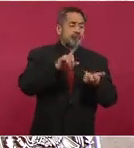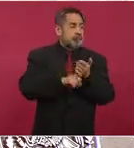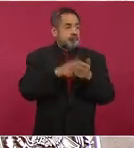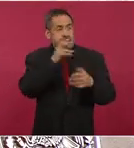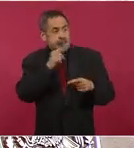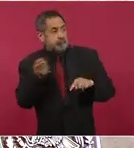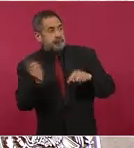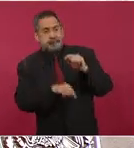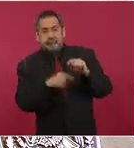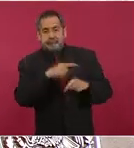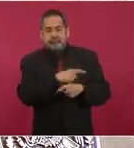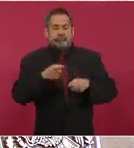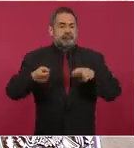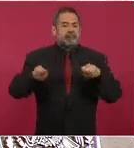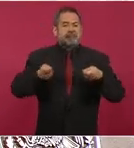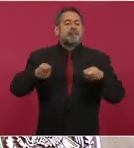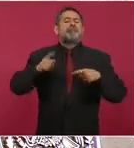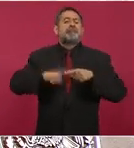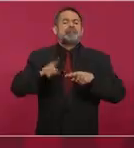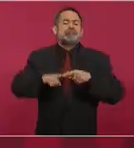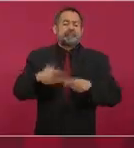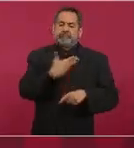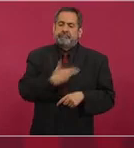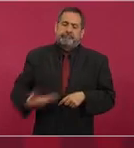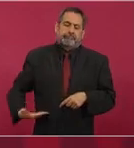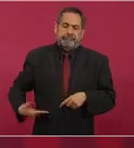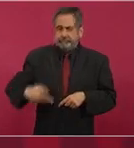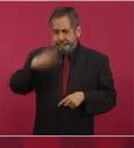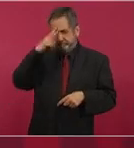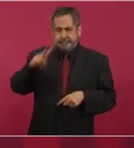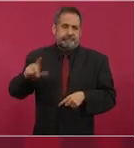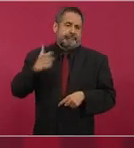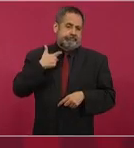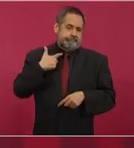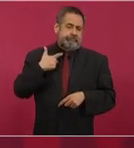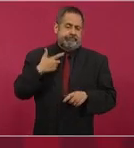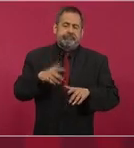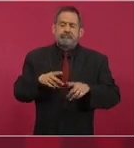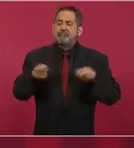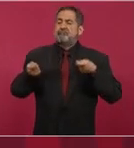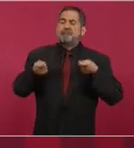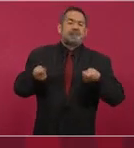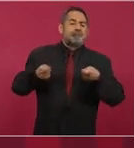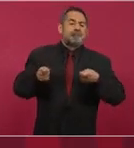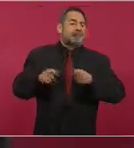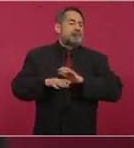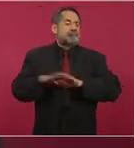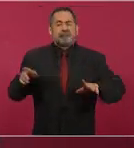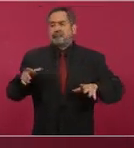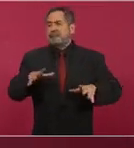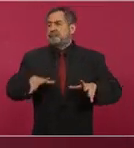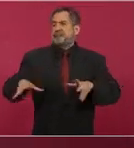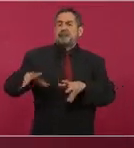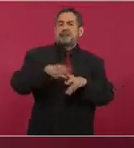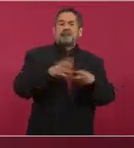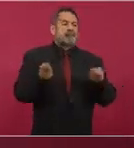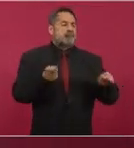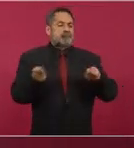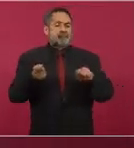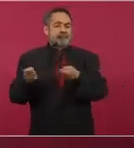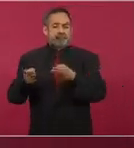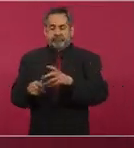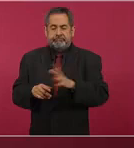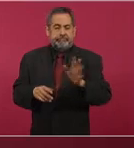omnímodo del presidente de la República, que era el que